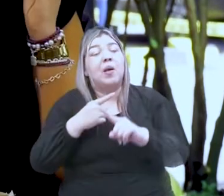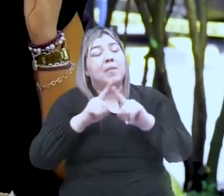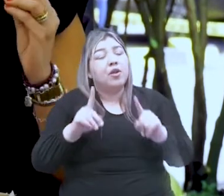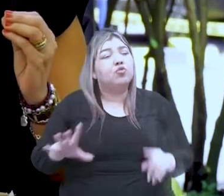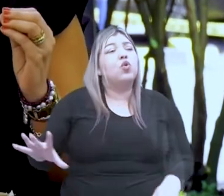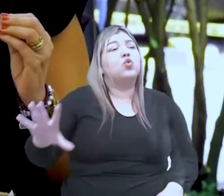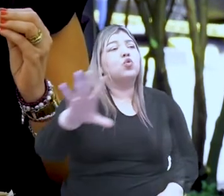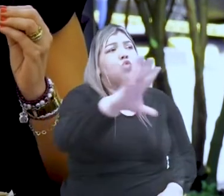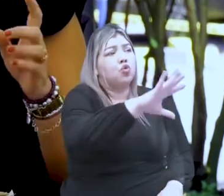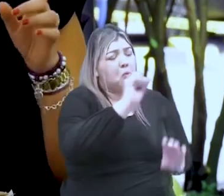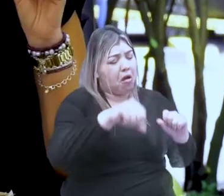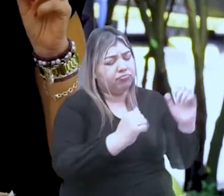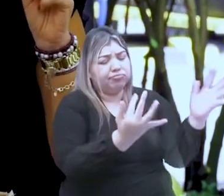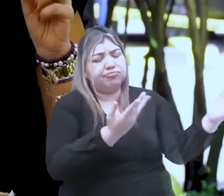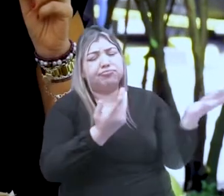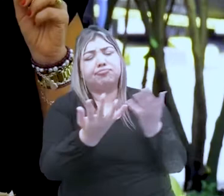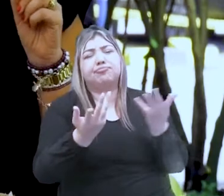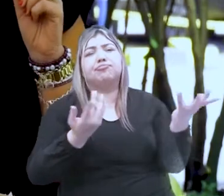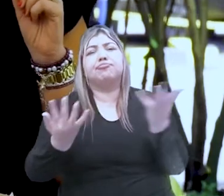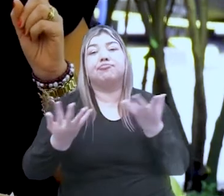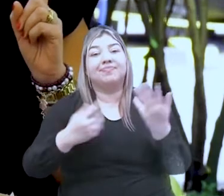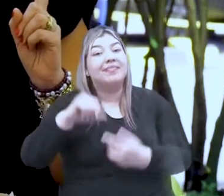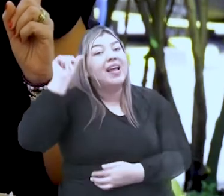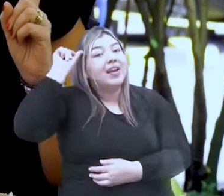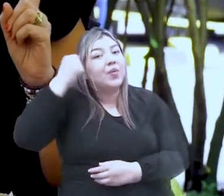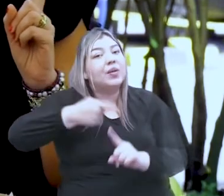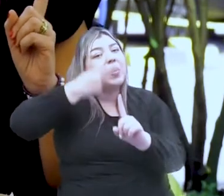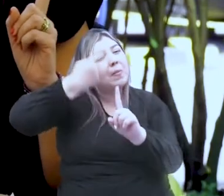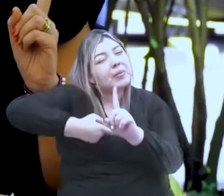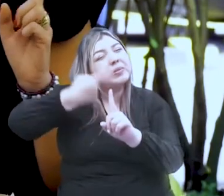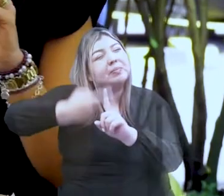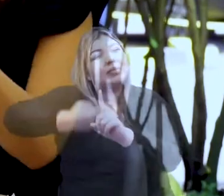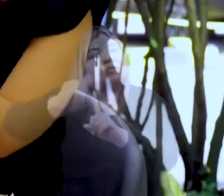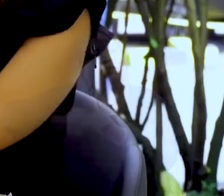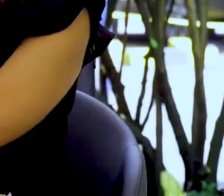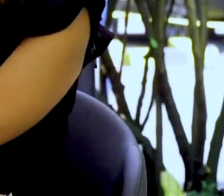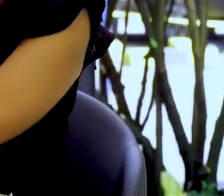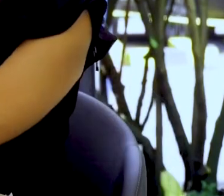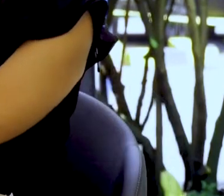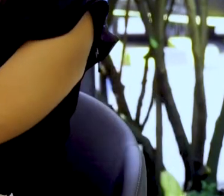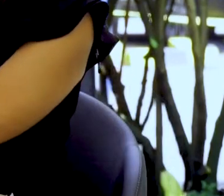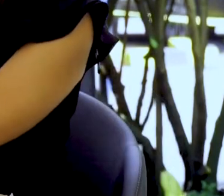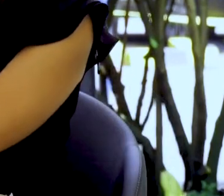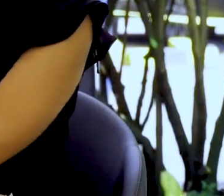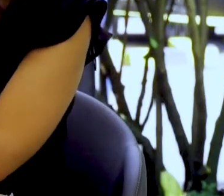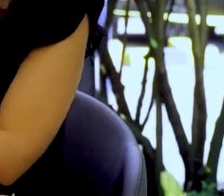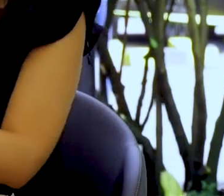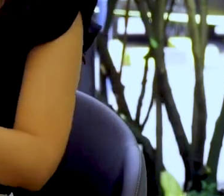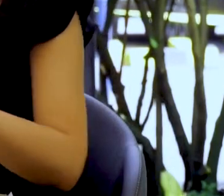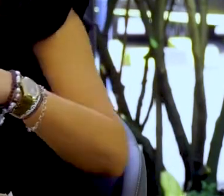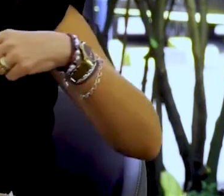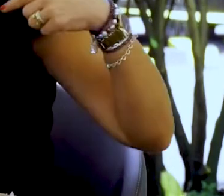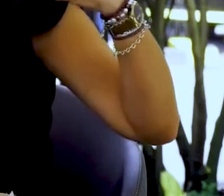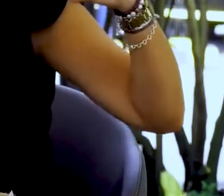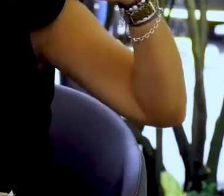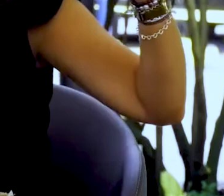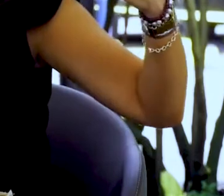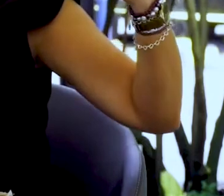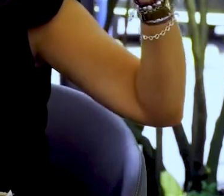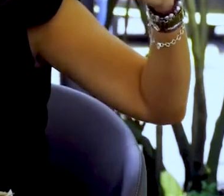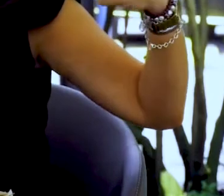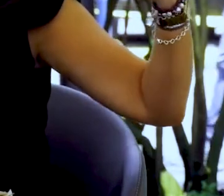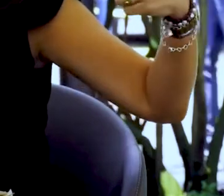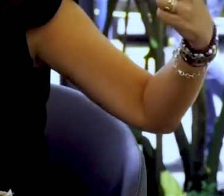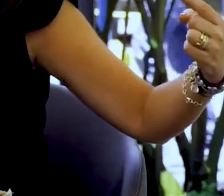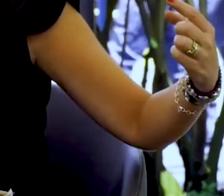será escuchada. Recuerden que cada mes tenemos una conversación para avanzar. Estábamos aquí hablando de récord con la secretaria, que además vamos a